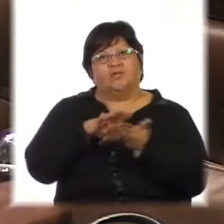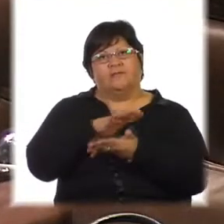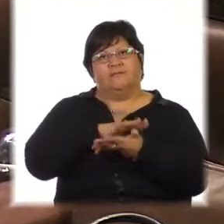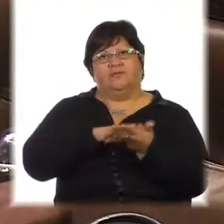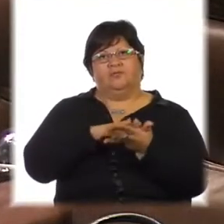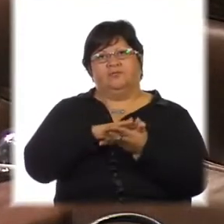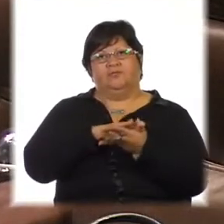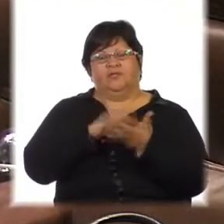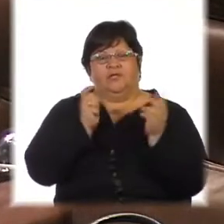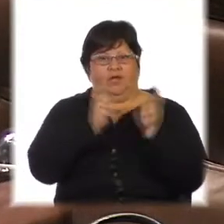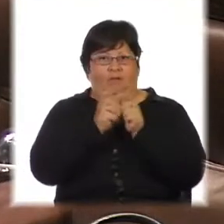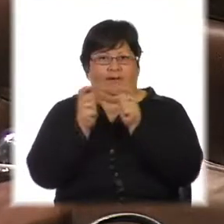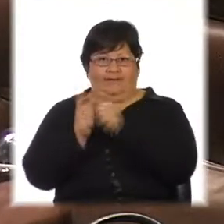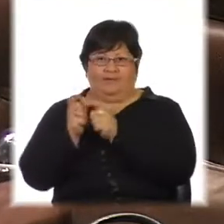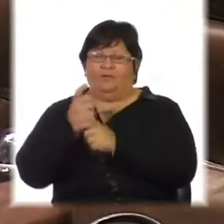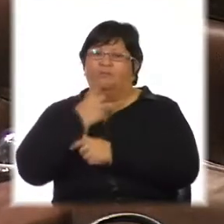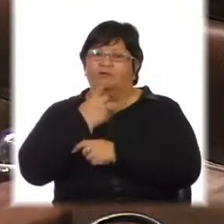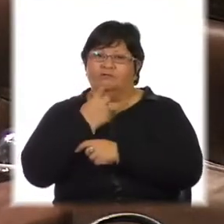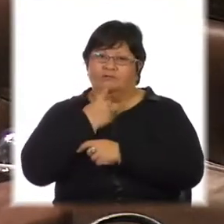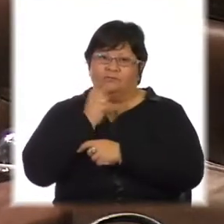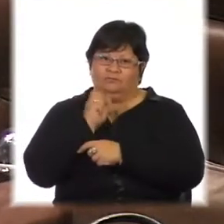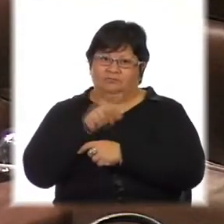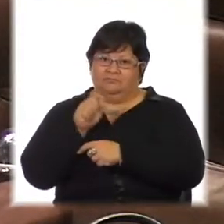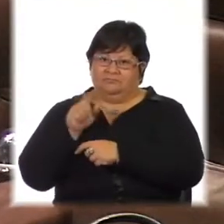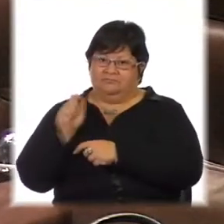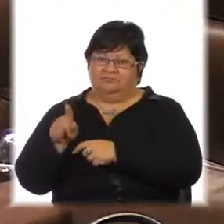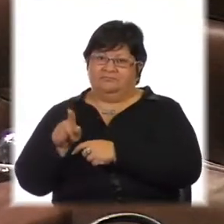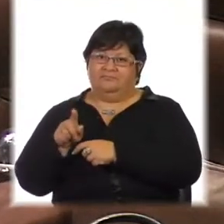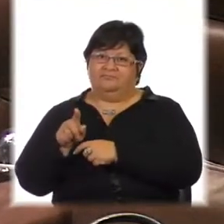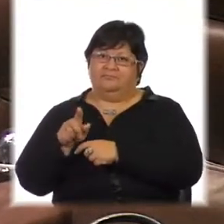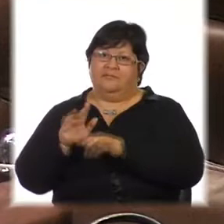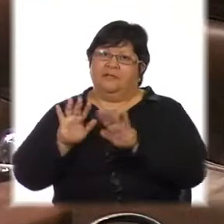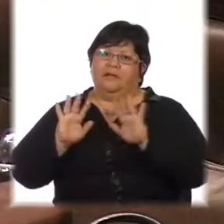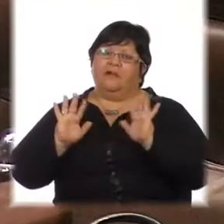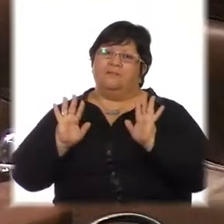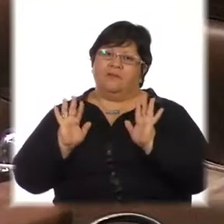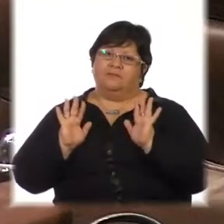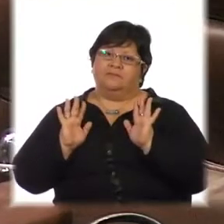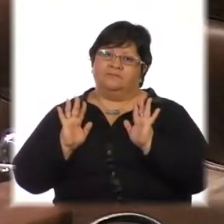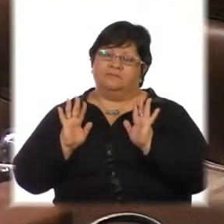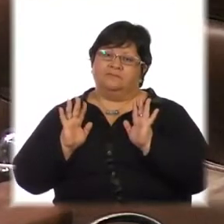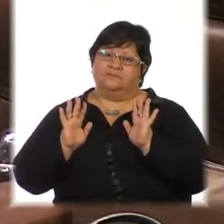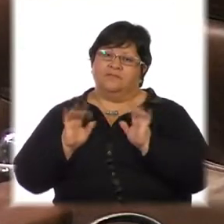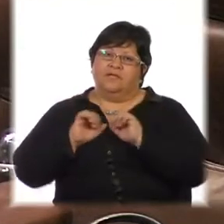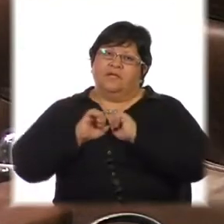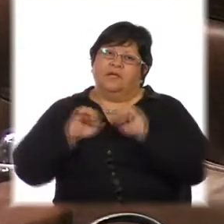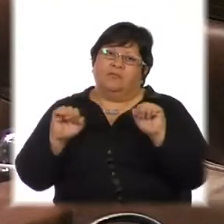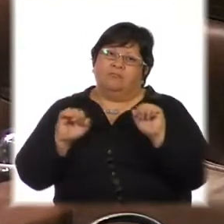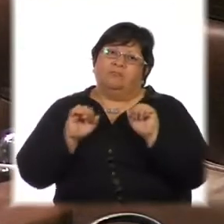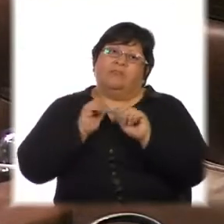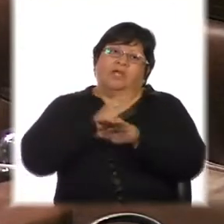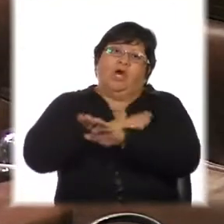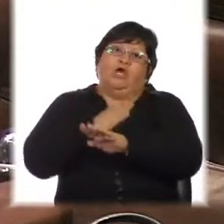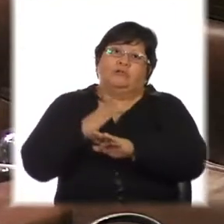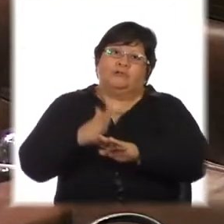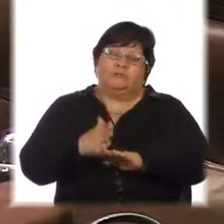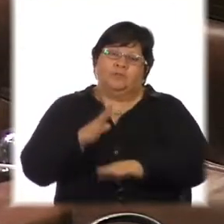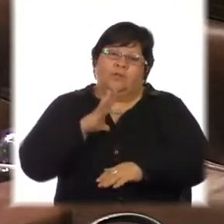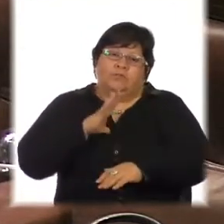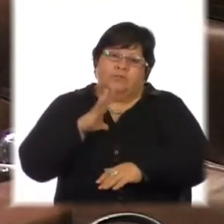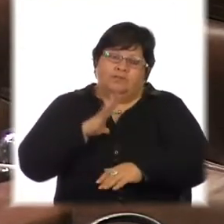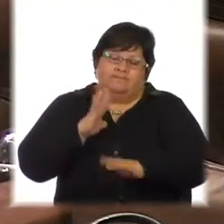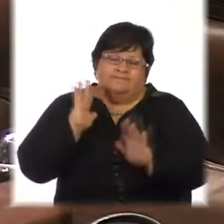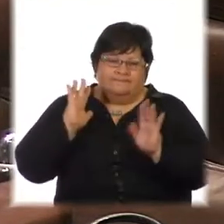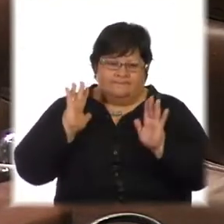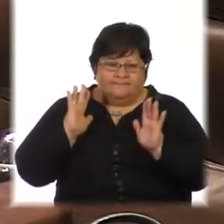de sus partidos políticos, quizás pueda tener alguna recriminación. Recordarlo desde el